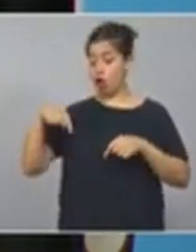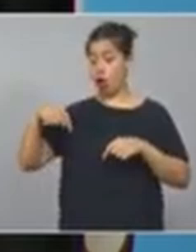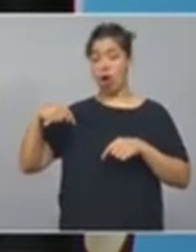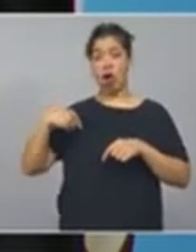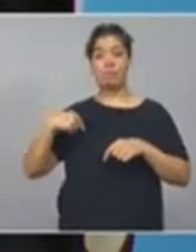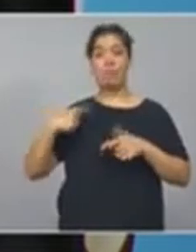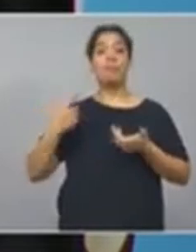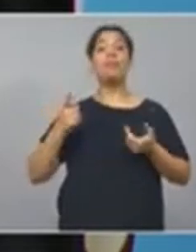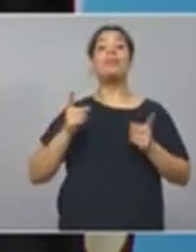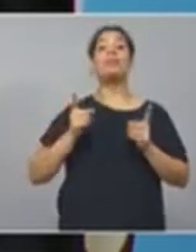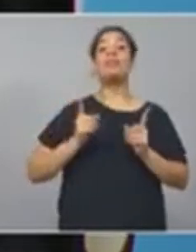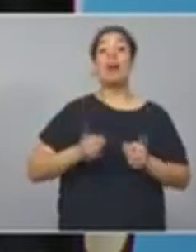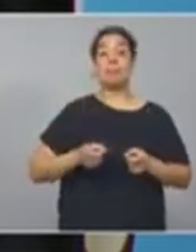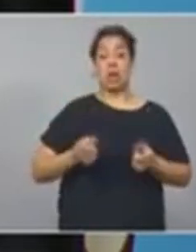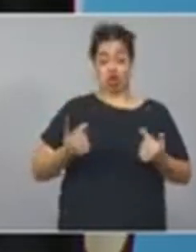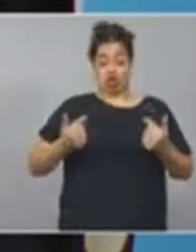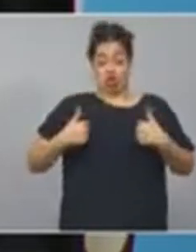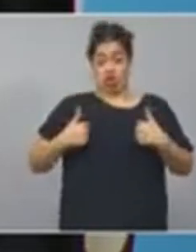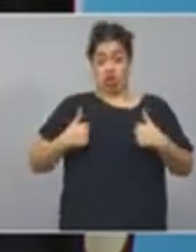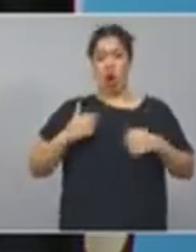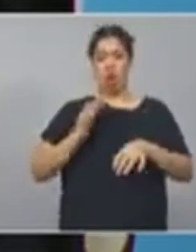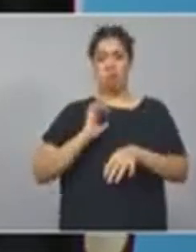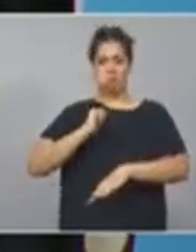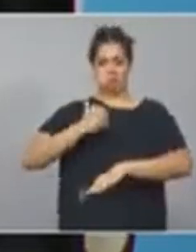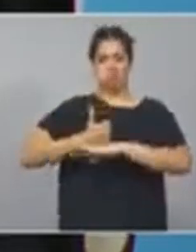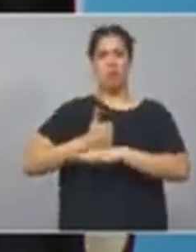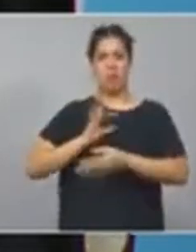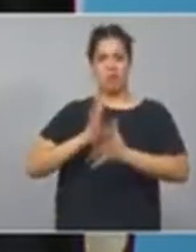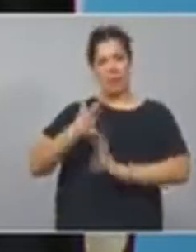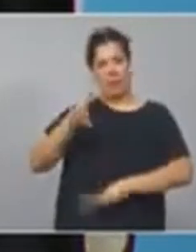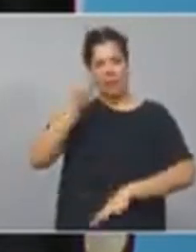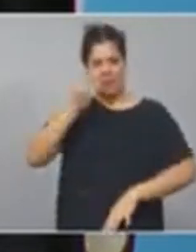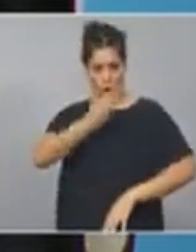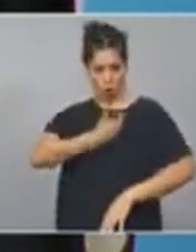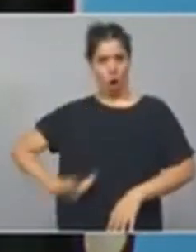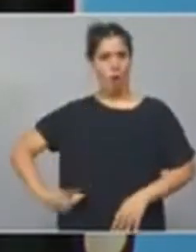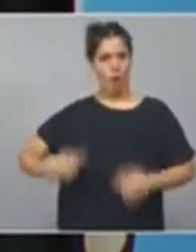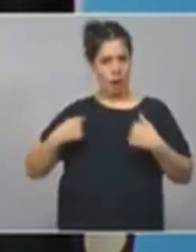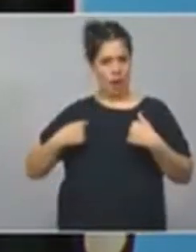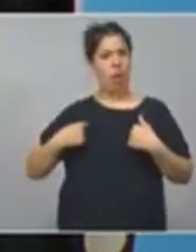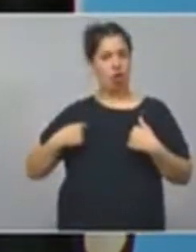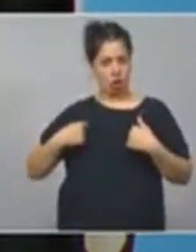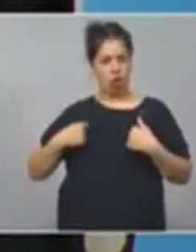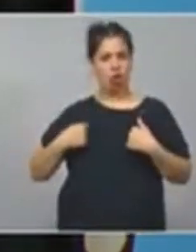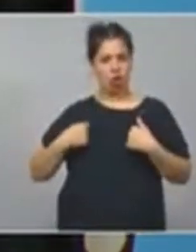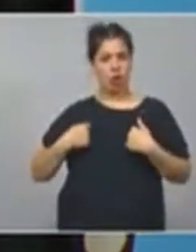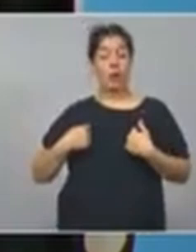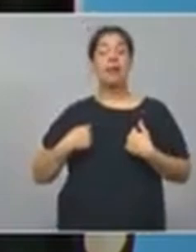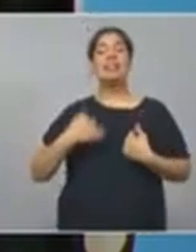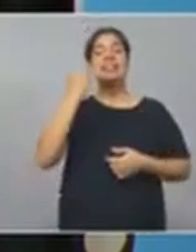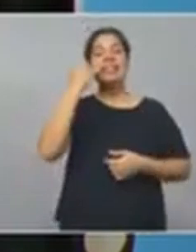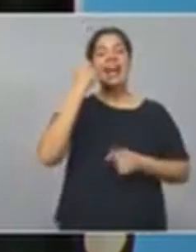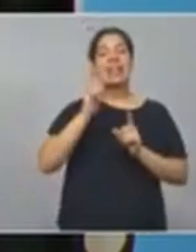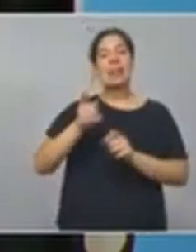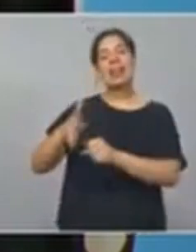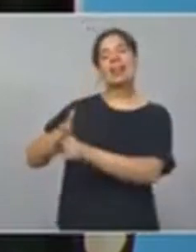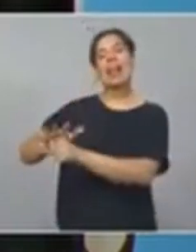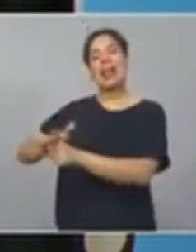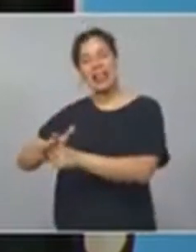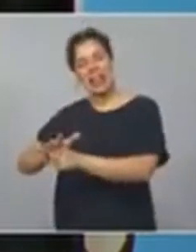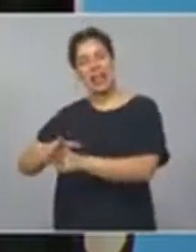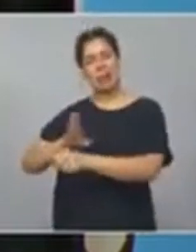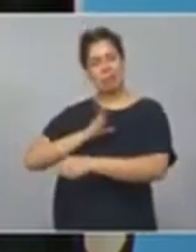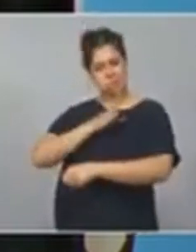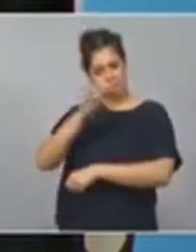presente como gobernador, pero lo hemos hecho en toda la provincia con ministros o los intendentes. En Tandil estuvimos